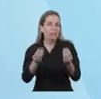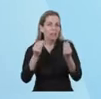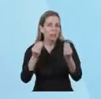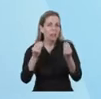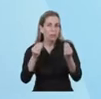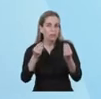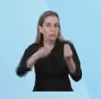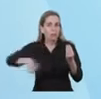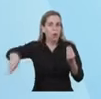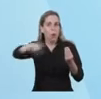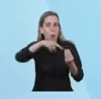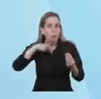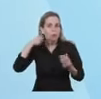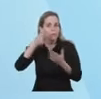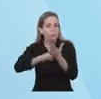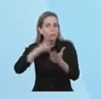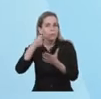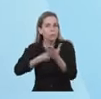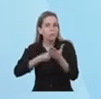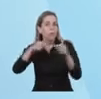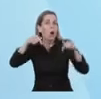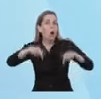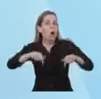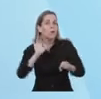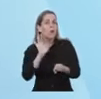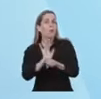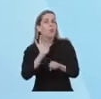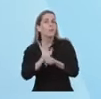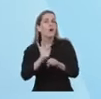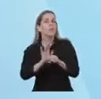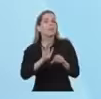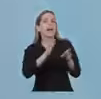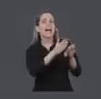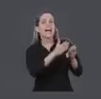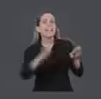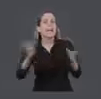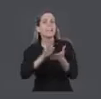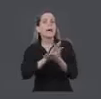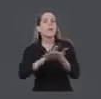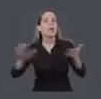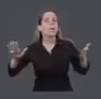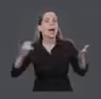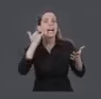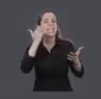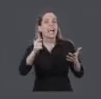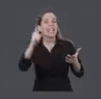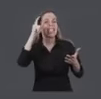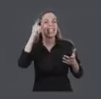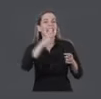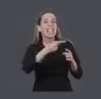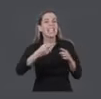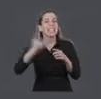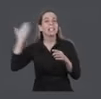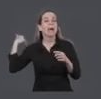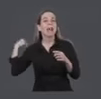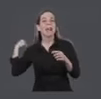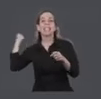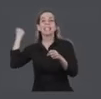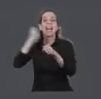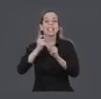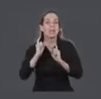Hoy vemos un nuevo horizonte. Hace 10 semanas consecutivas que baja la cantidad de casos.